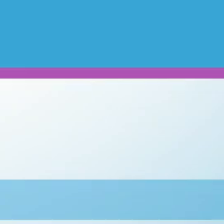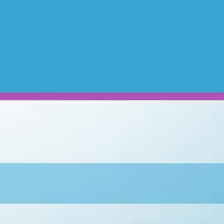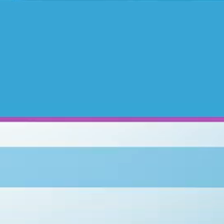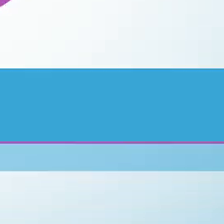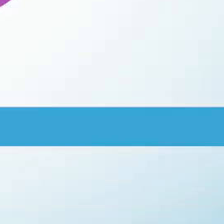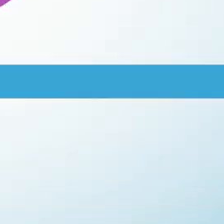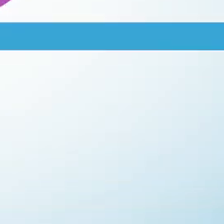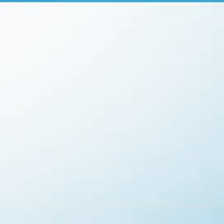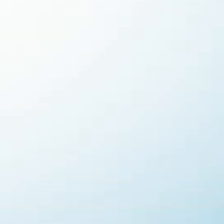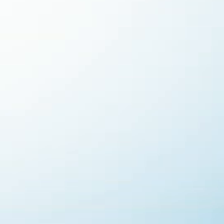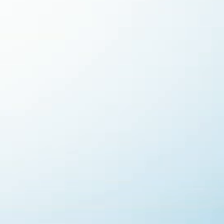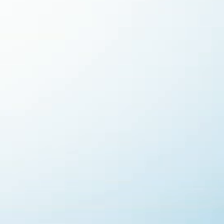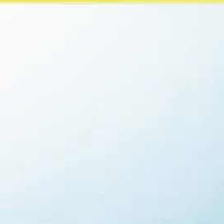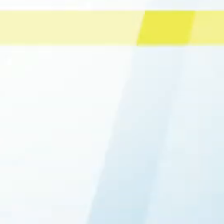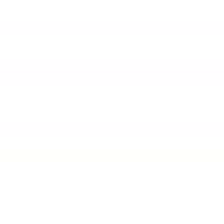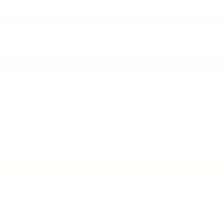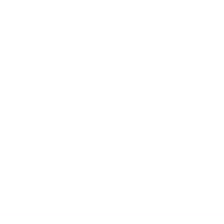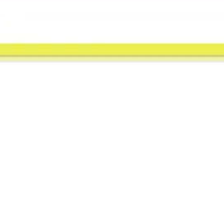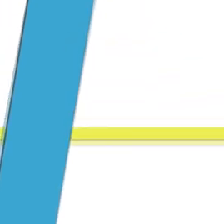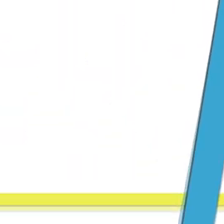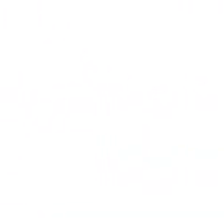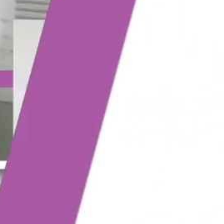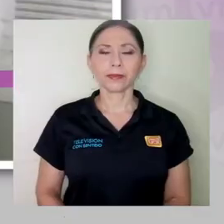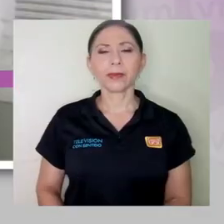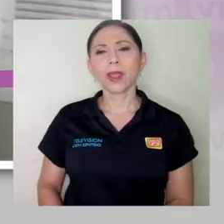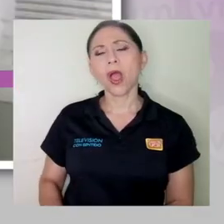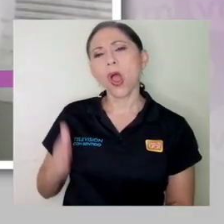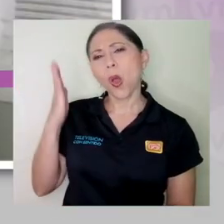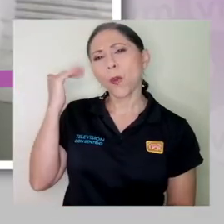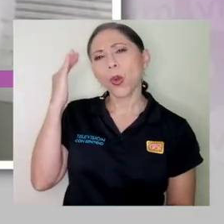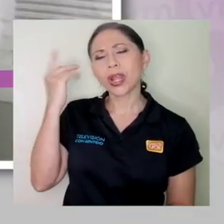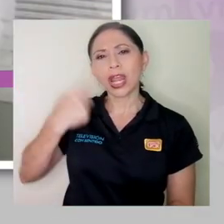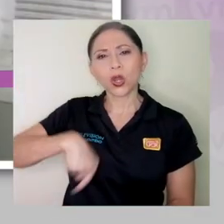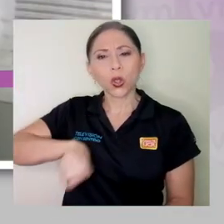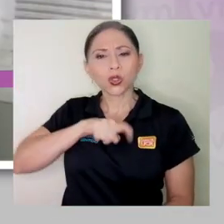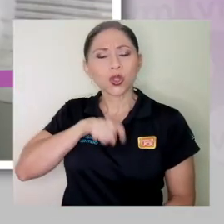¿Por qué debemos practicar la nutrición sostenible?